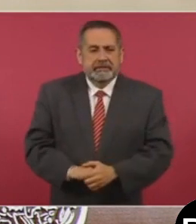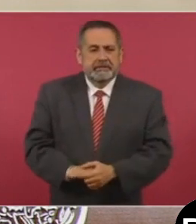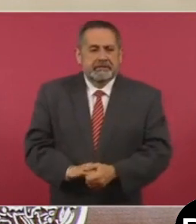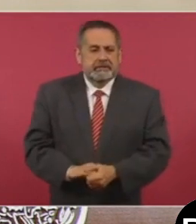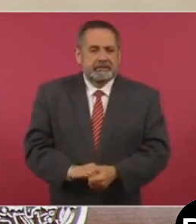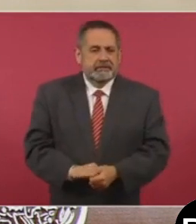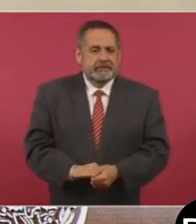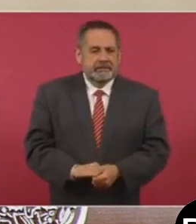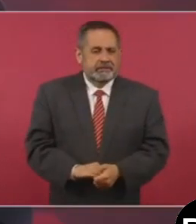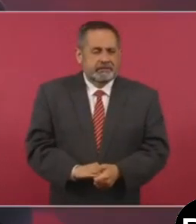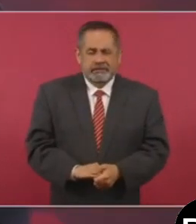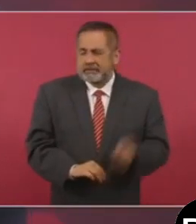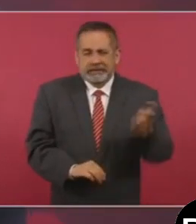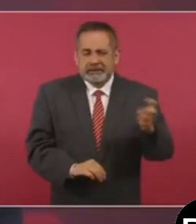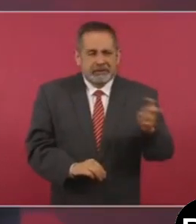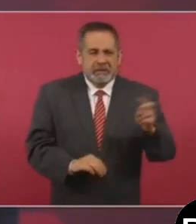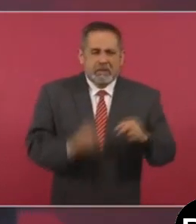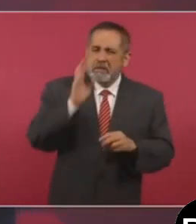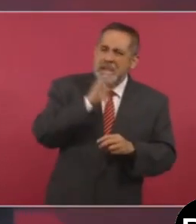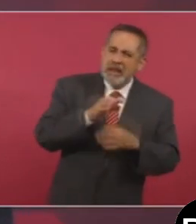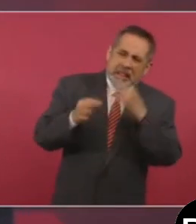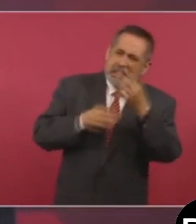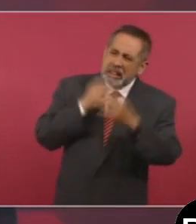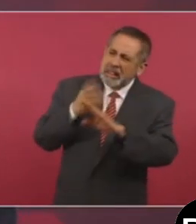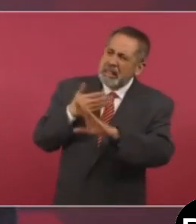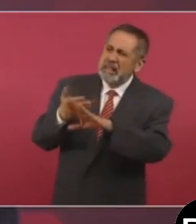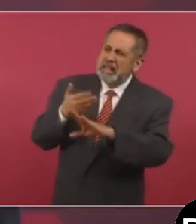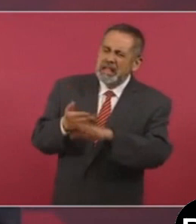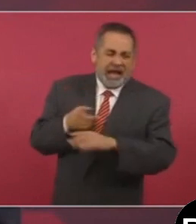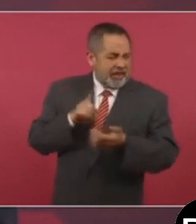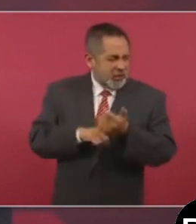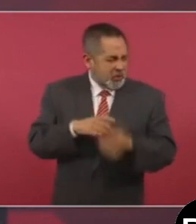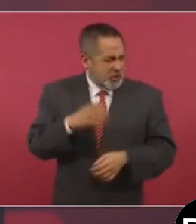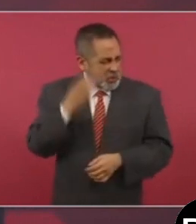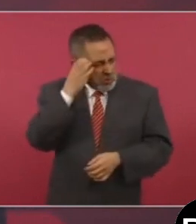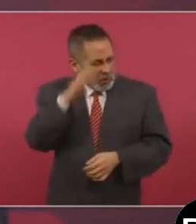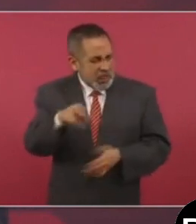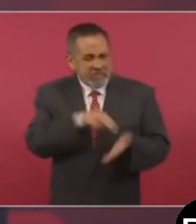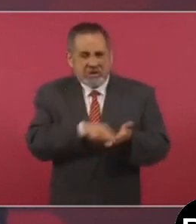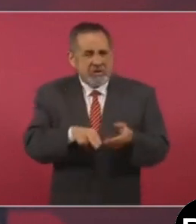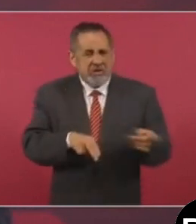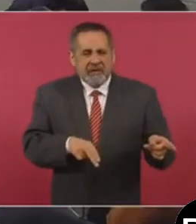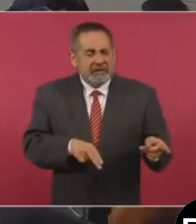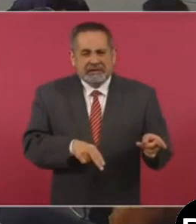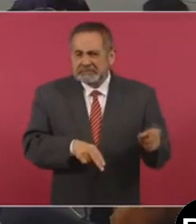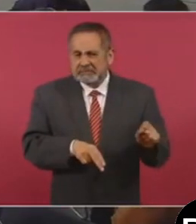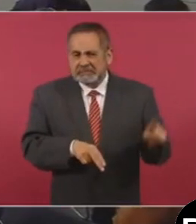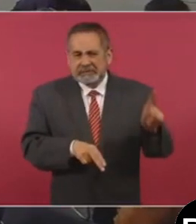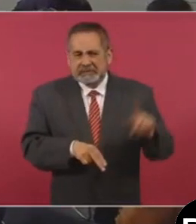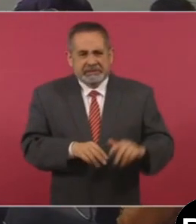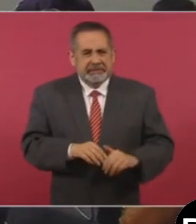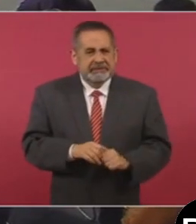son esas campañas negras que existen, que tienen que ver muchísimo,